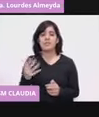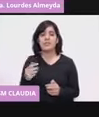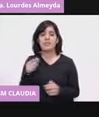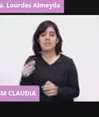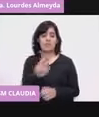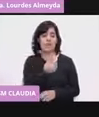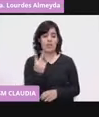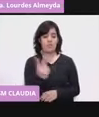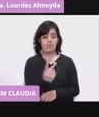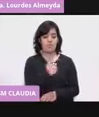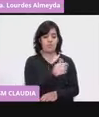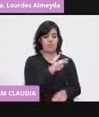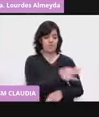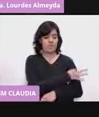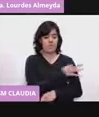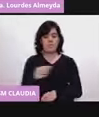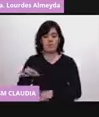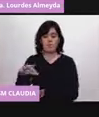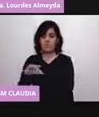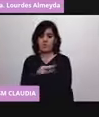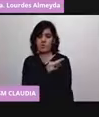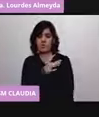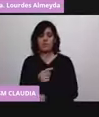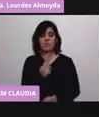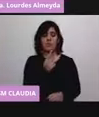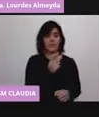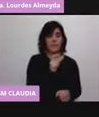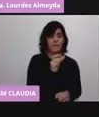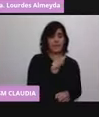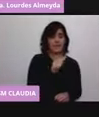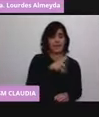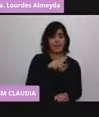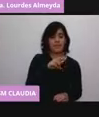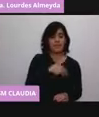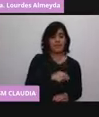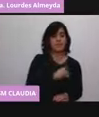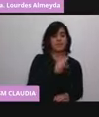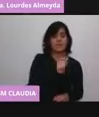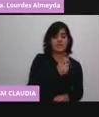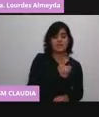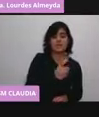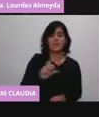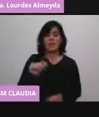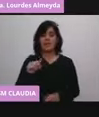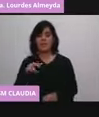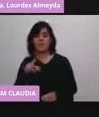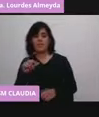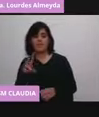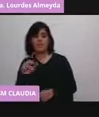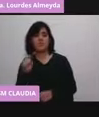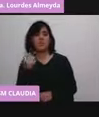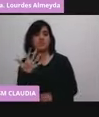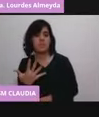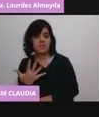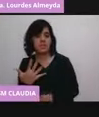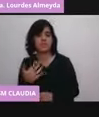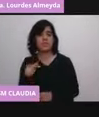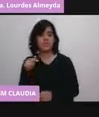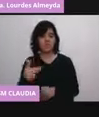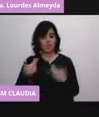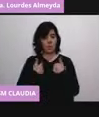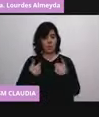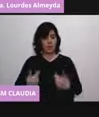dosis es el adenovirus 26. La segunda dosis es el adenovirus 5. Poder humano.